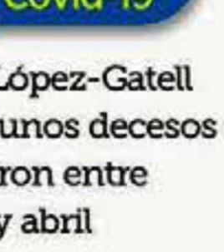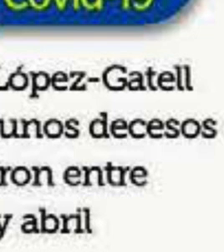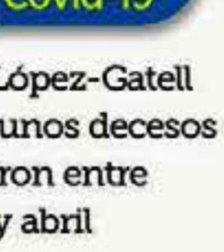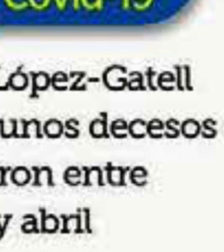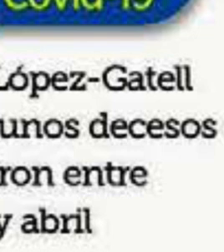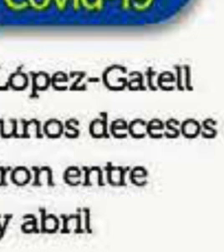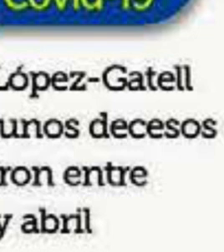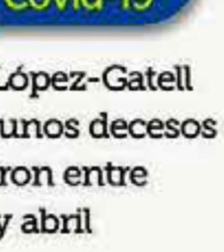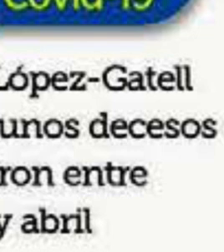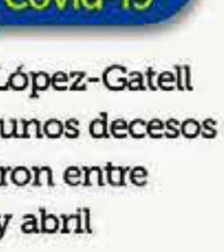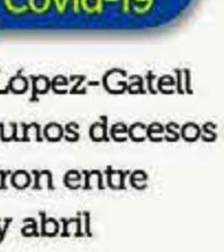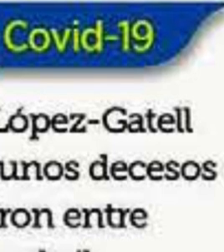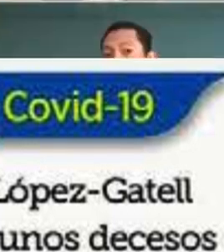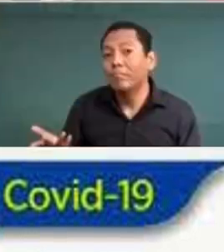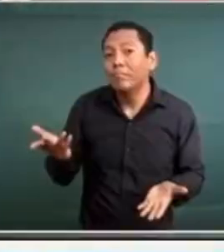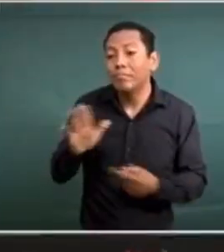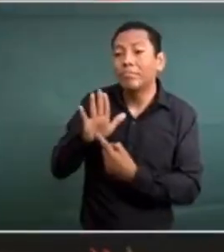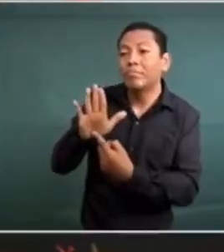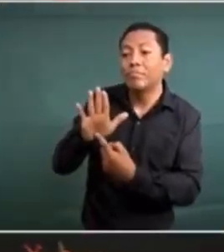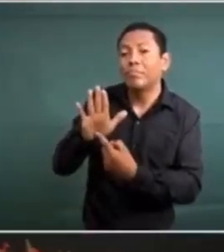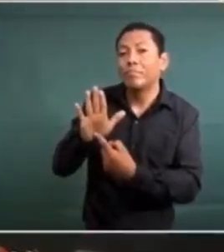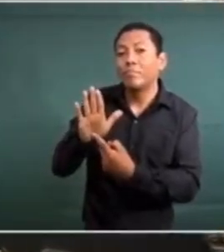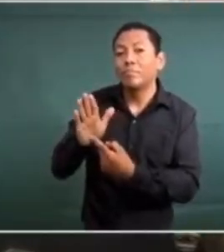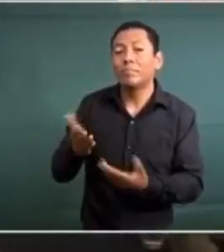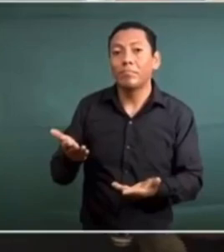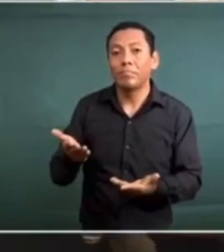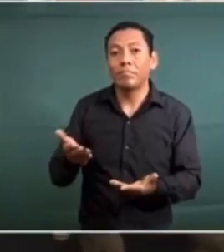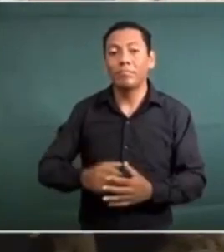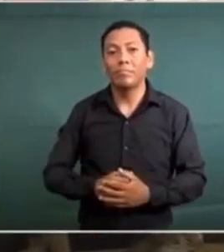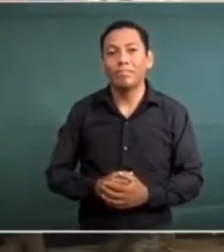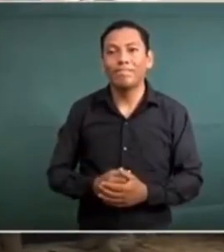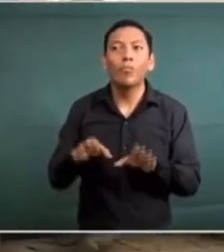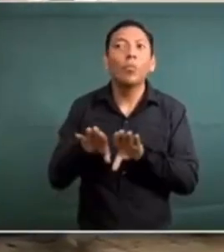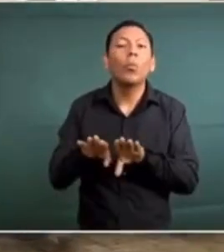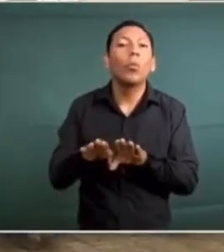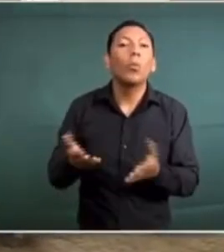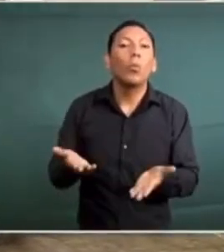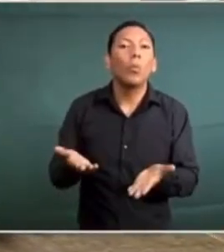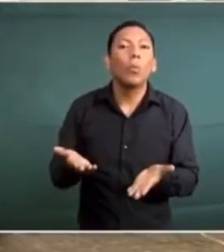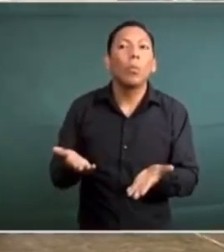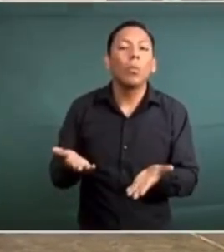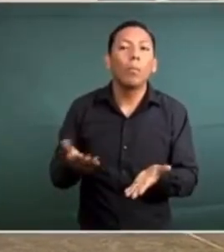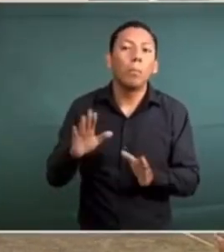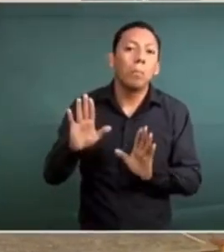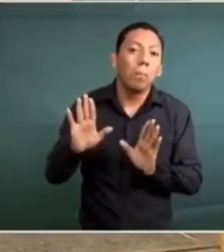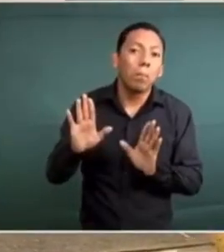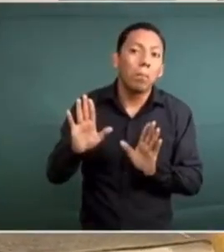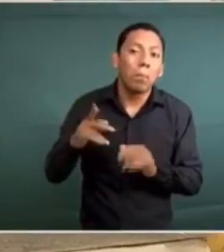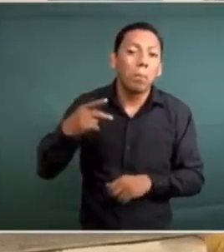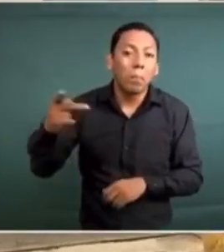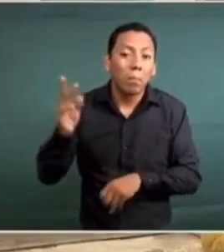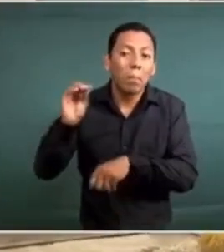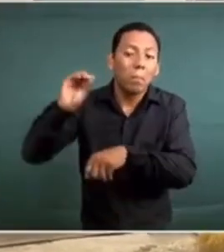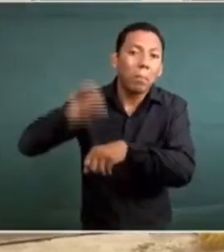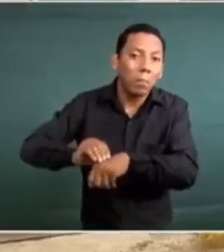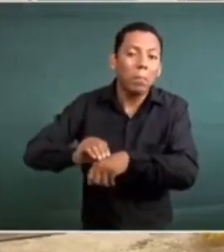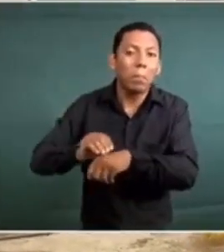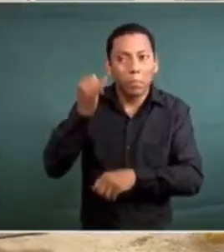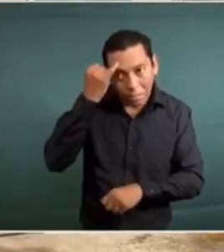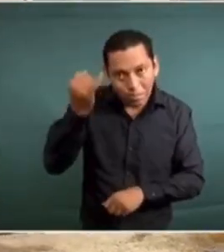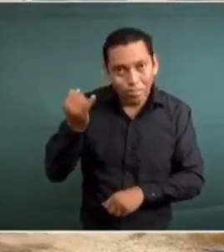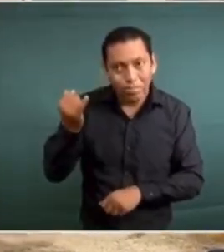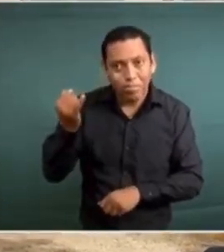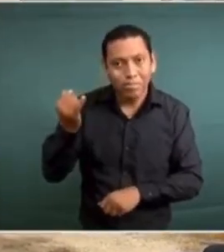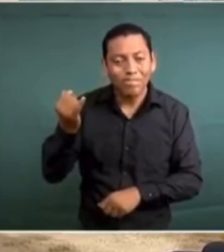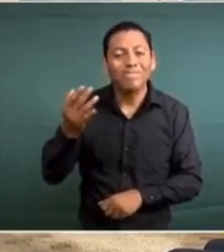Pero pues eso se da como conviene, es a modo, pero sí